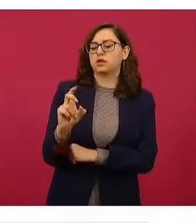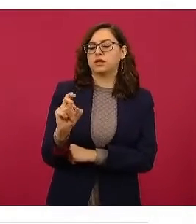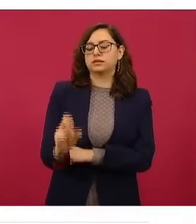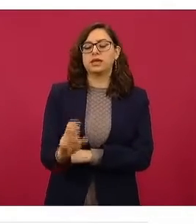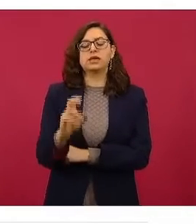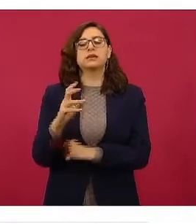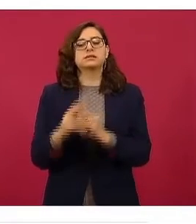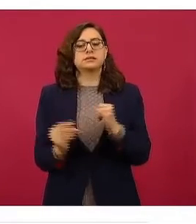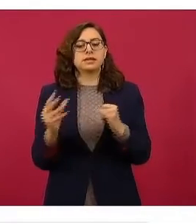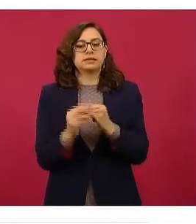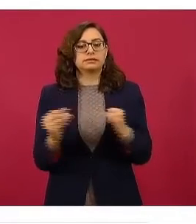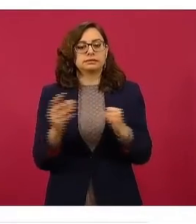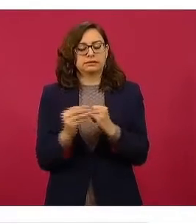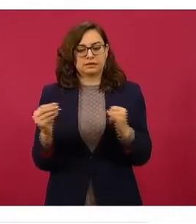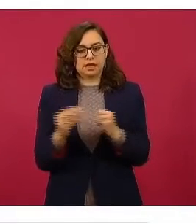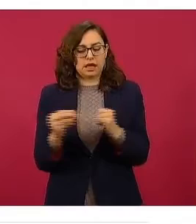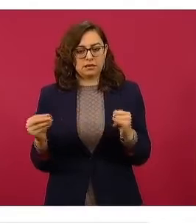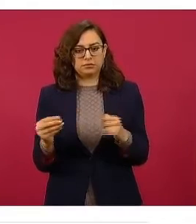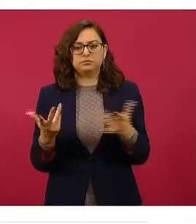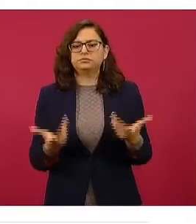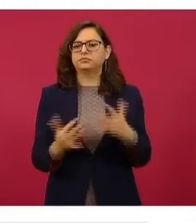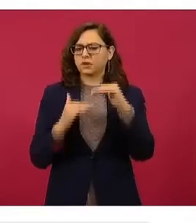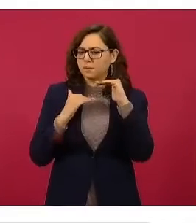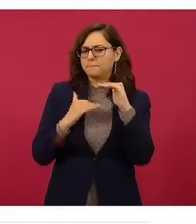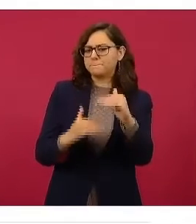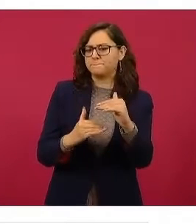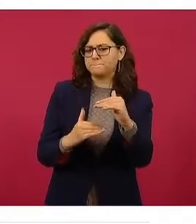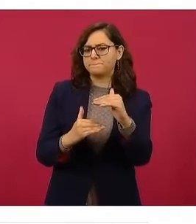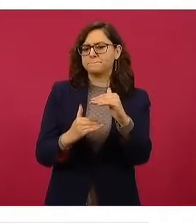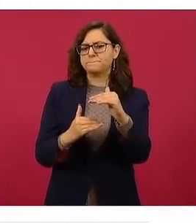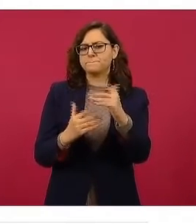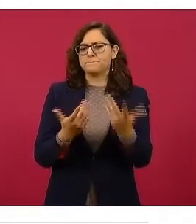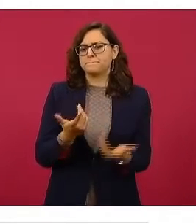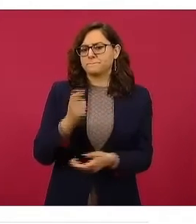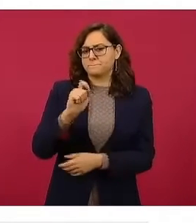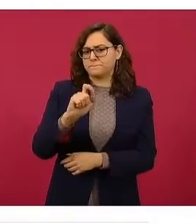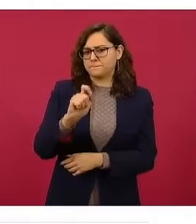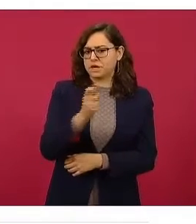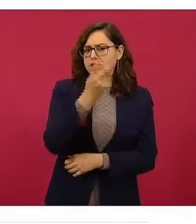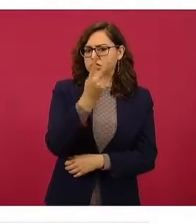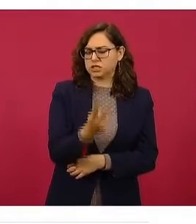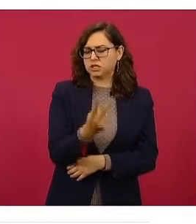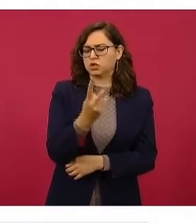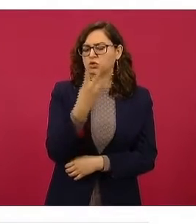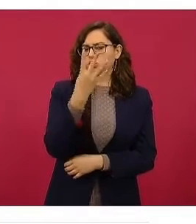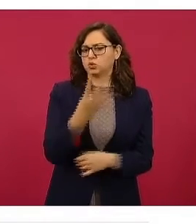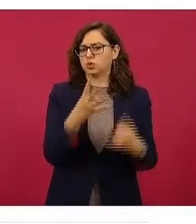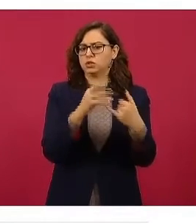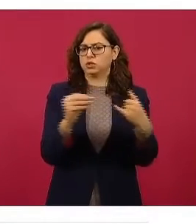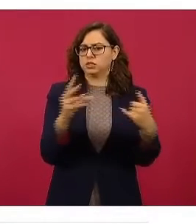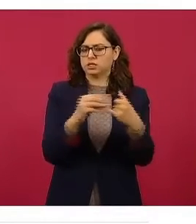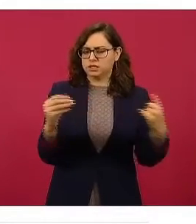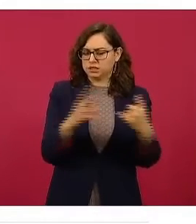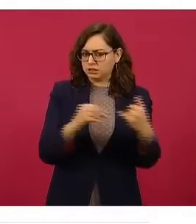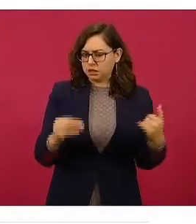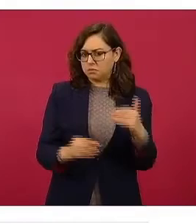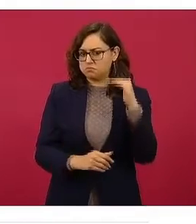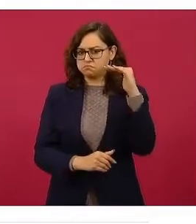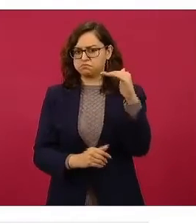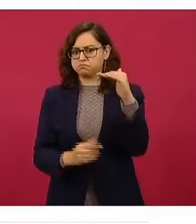público, mientras que el precio máximo está en 22 pesos con cuatro centavos,